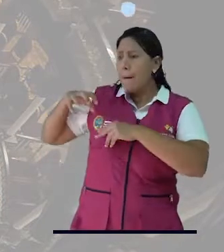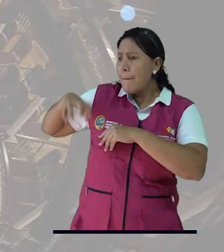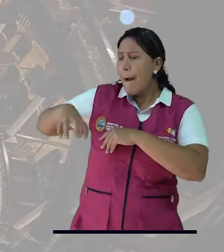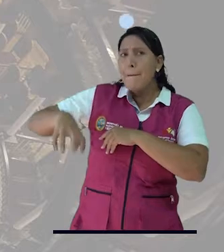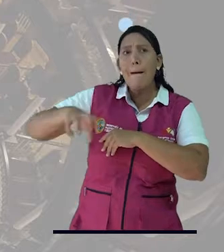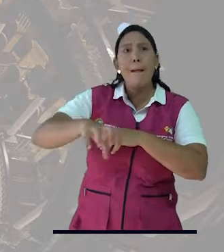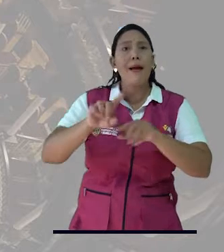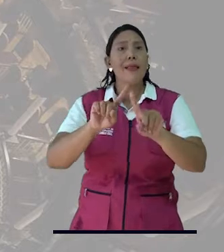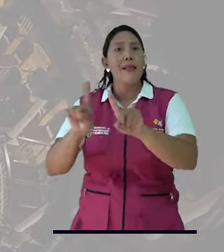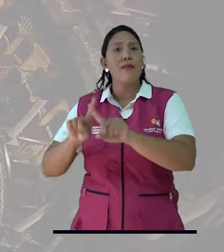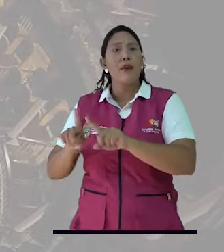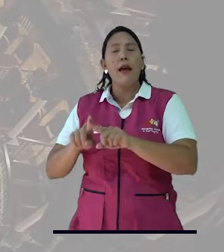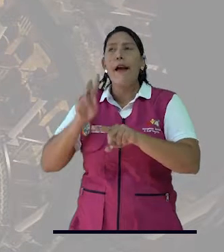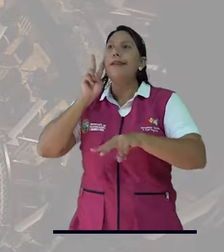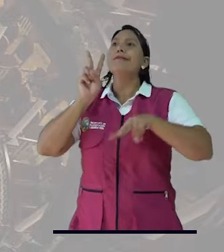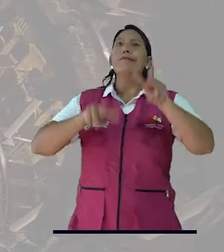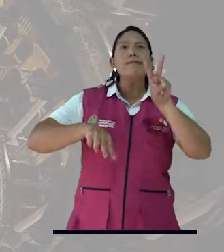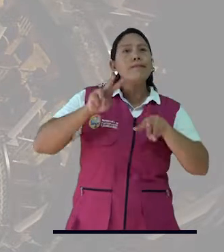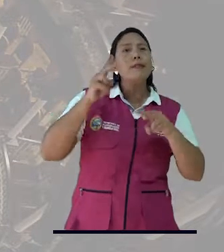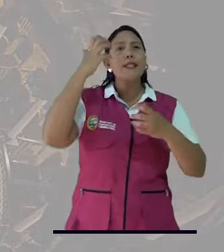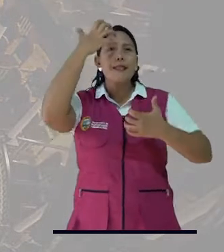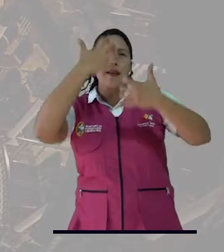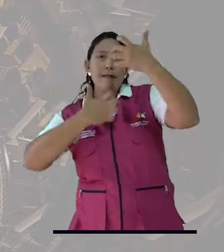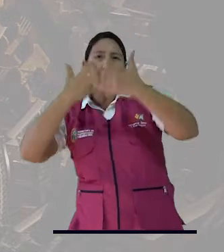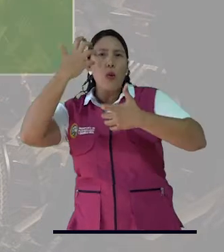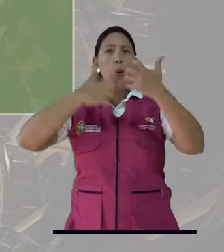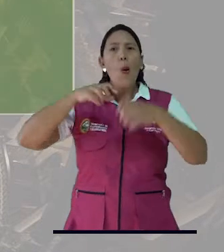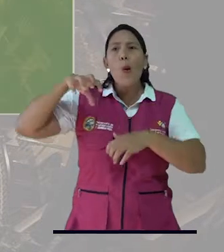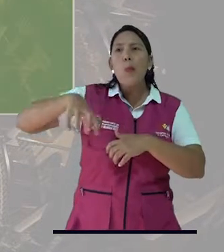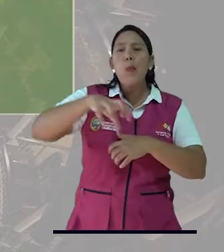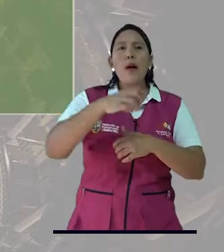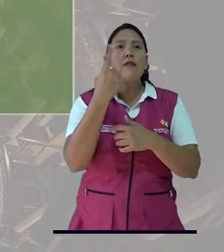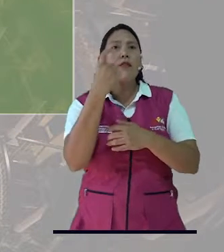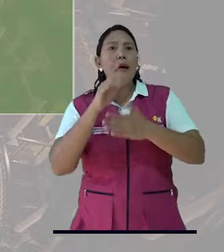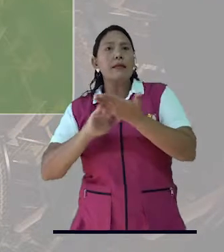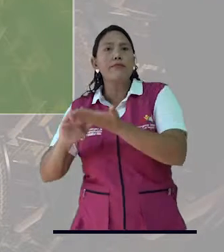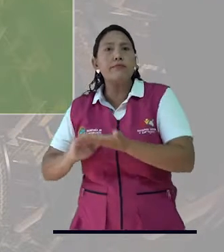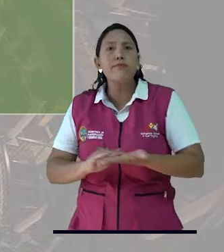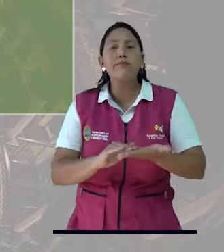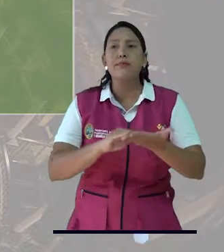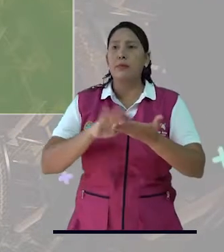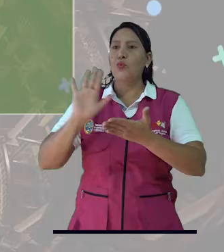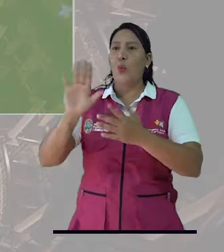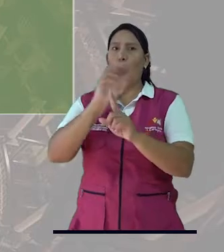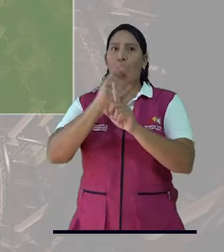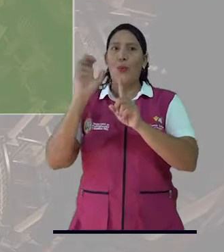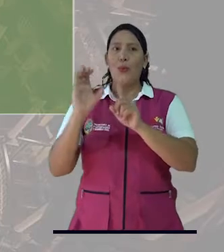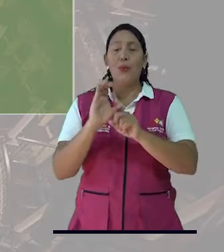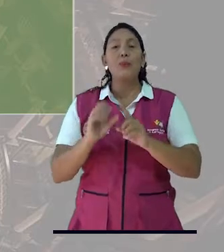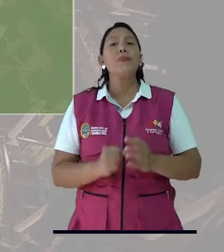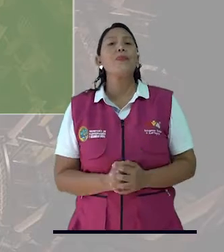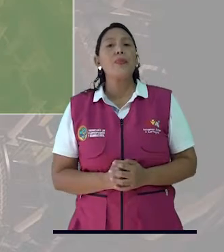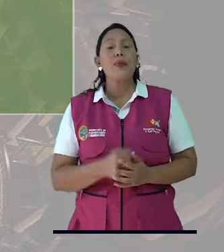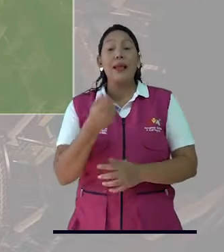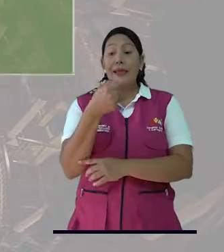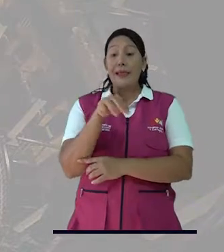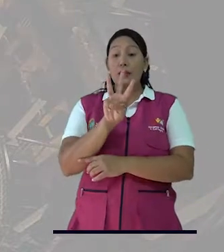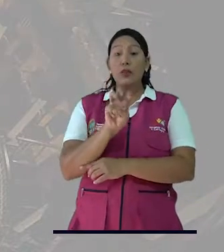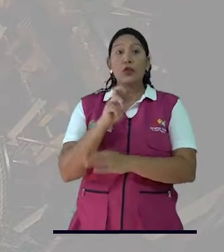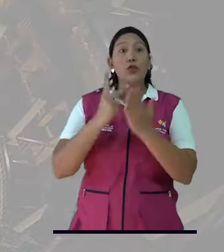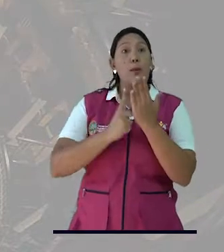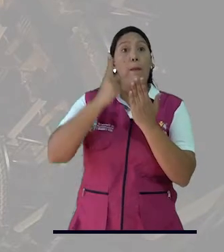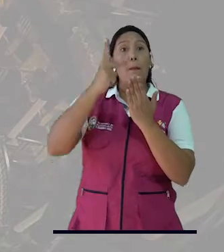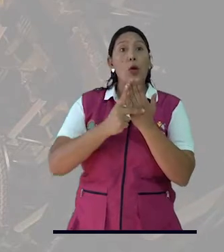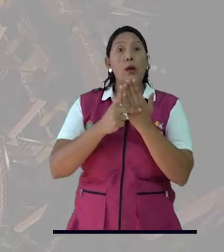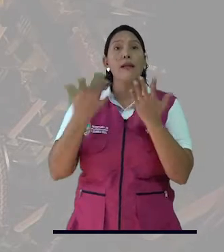técnicas realizadas por los ingenieros y arquitectos para evaluar las obras de mantenimiento en escenarios culturales,